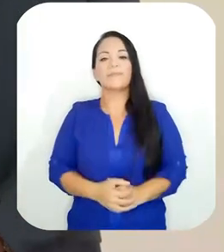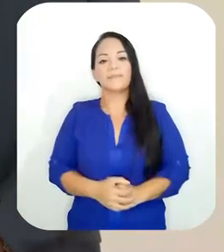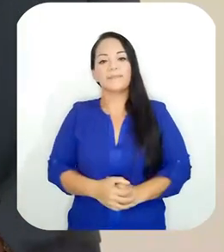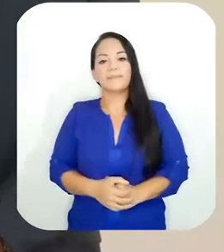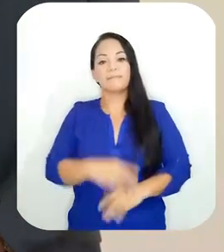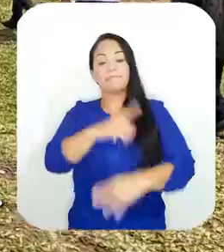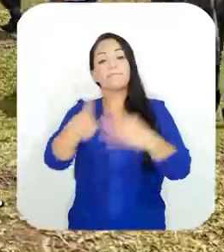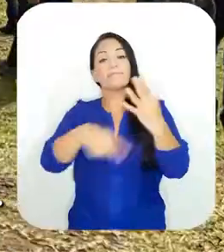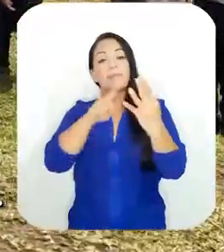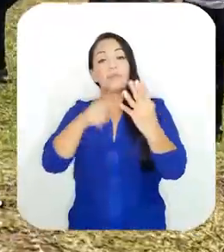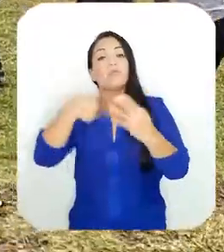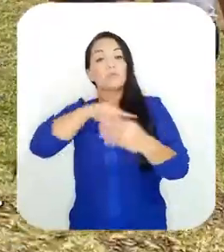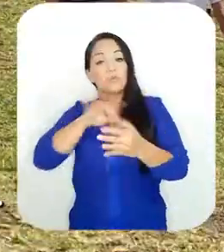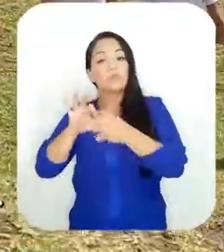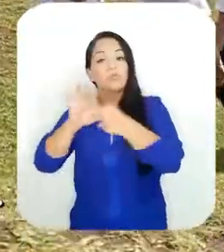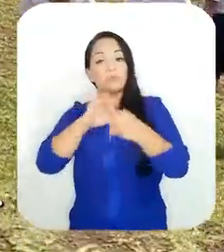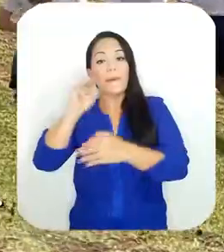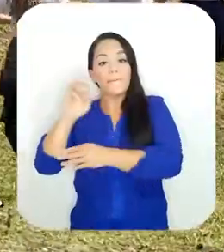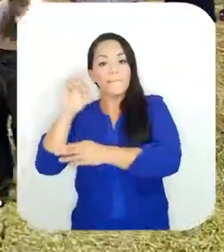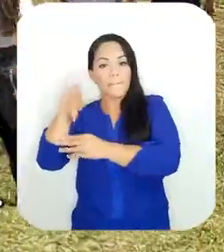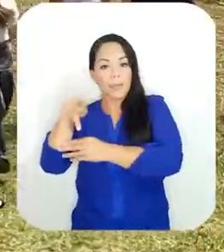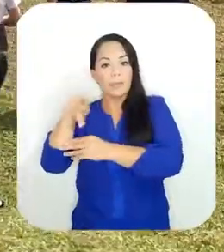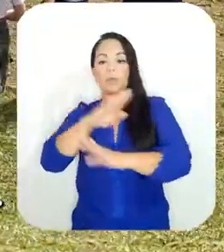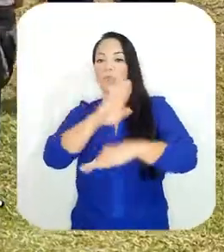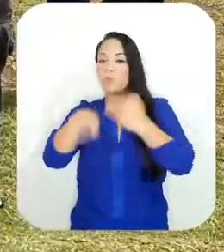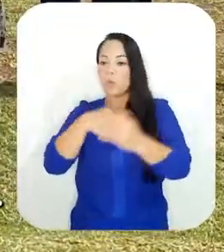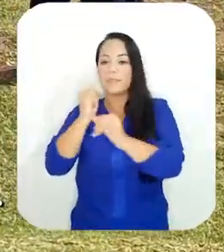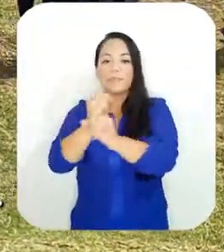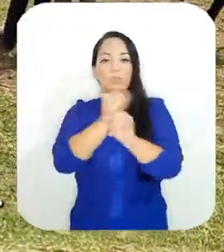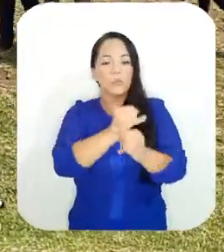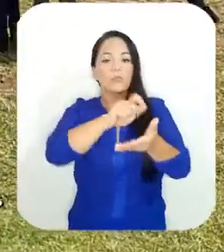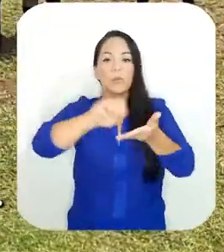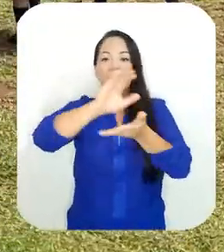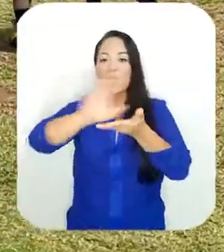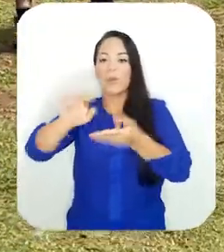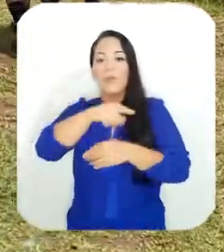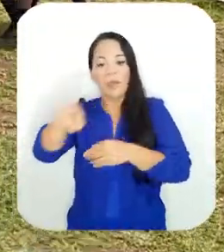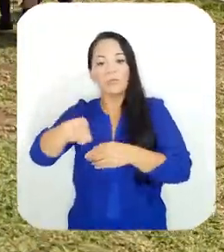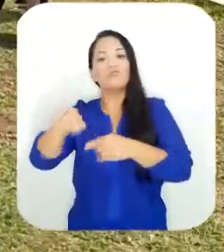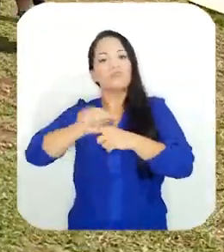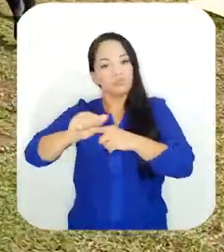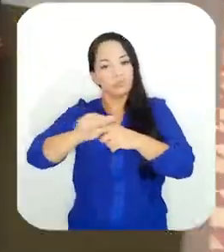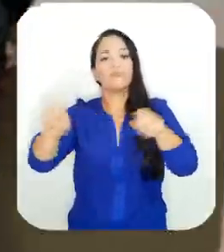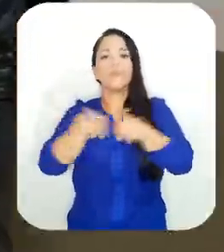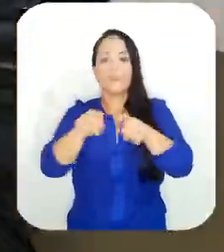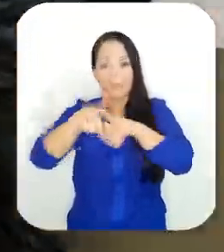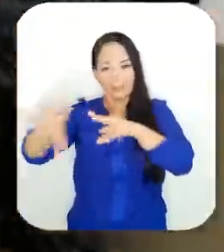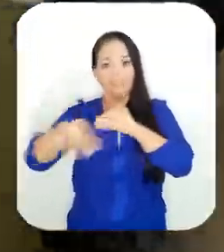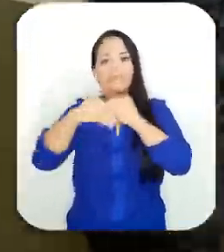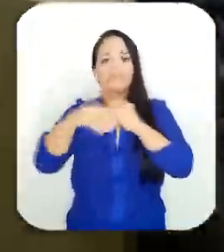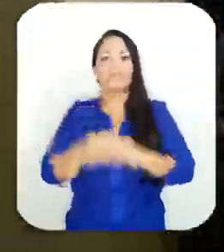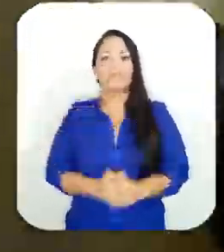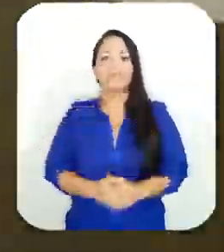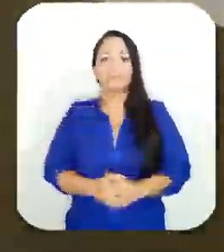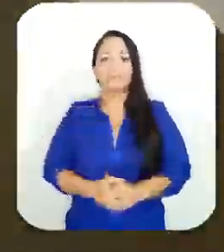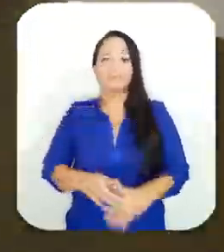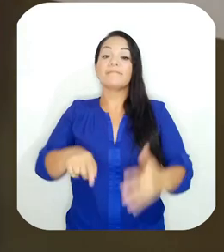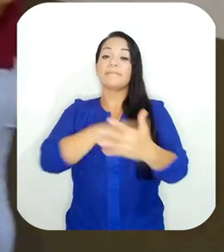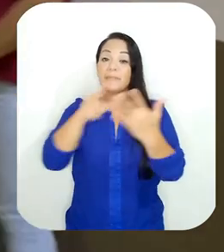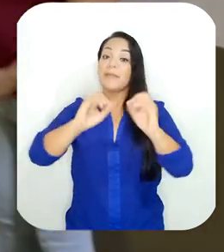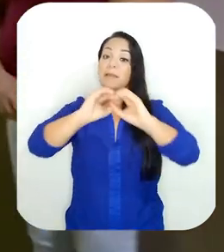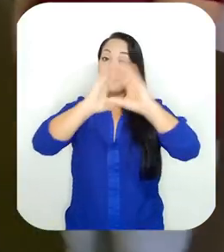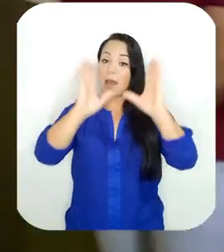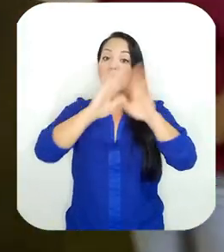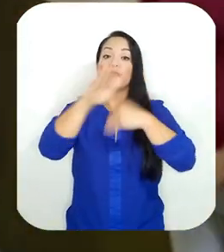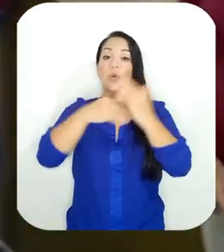vulnerables. También, en una coordinación con el BEP, todos los centros educativos se están somando en esta iniciativa. Y, por supuesto,